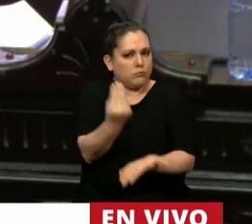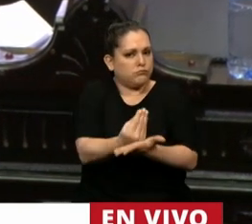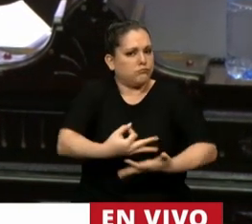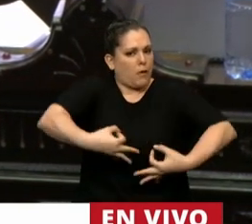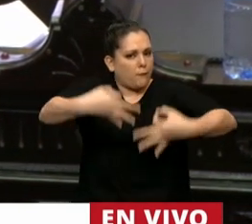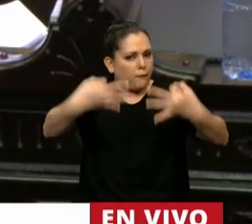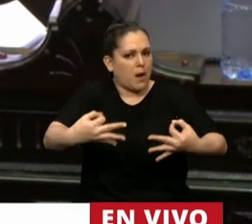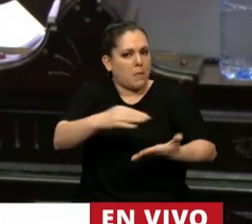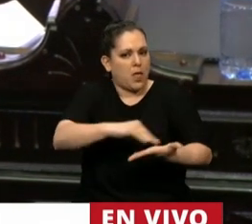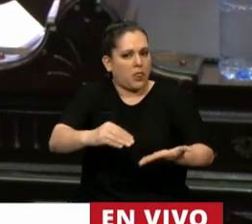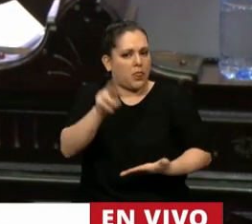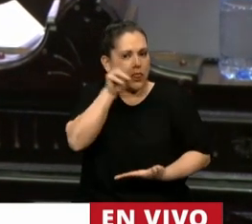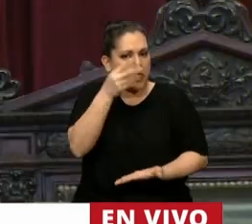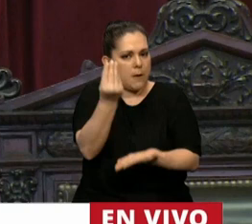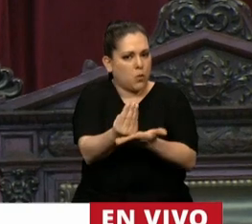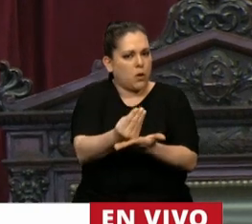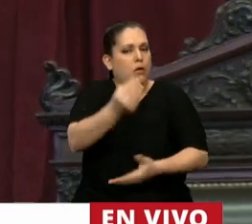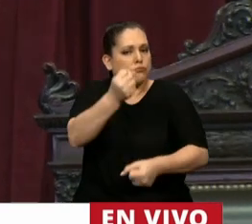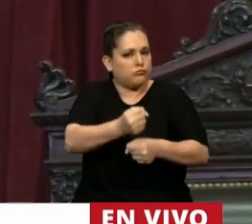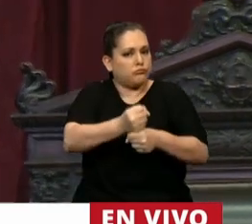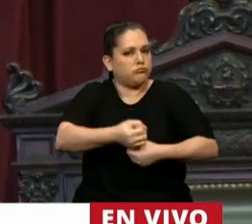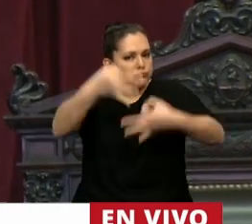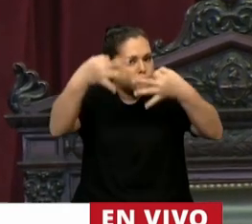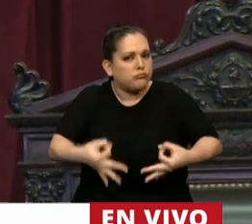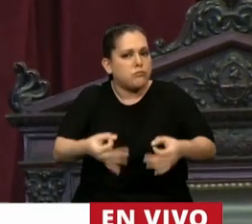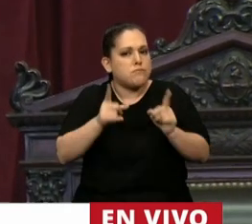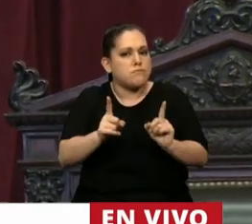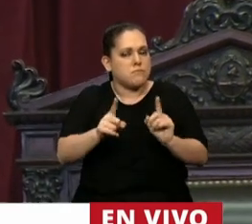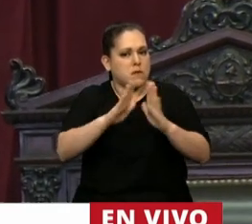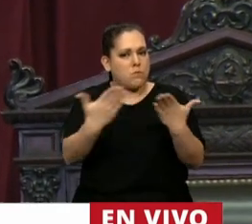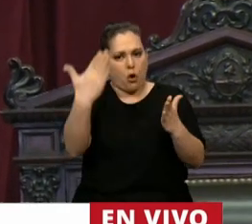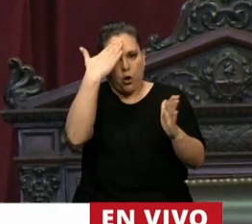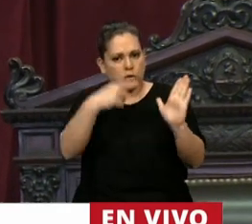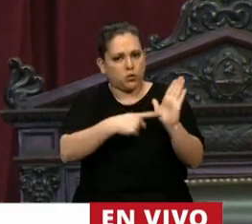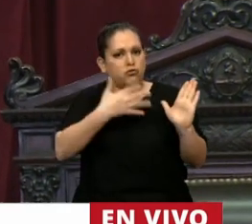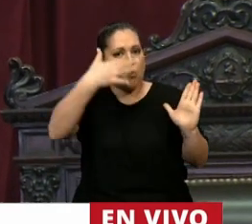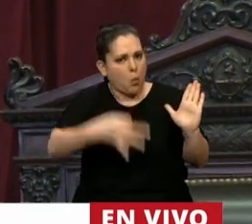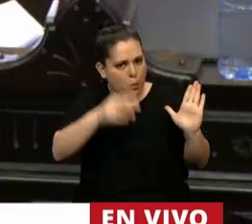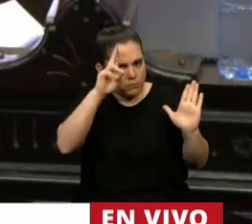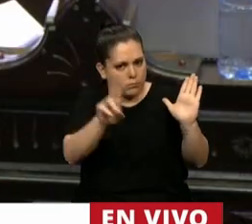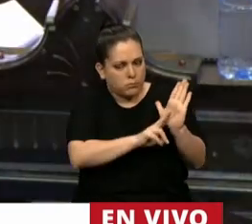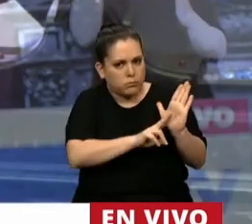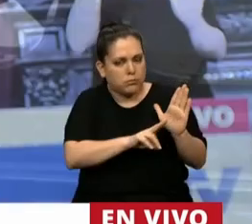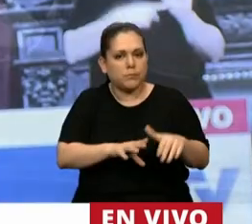diputada y obrar en todo de conformidad con lo que prescribe la Constitución Nacional?